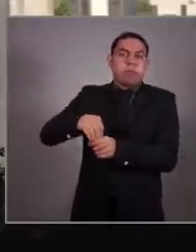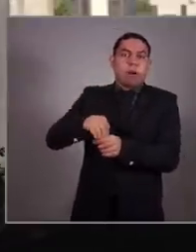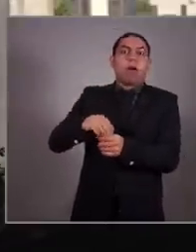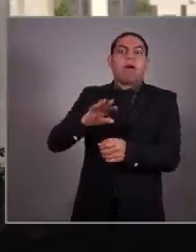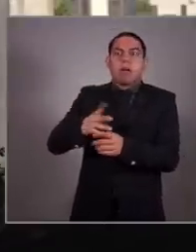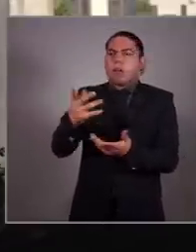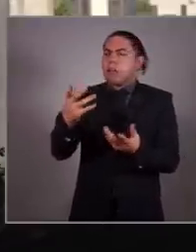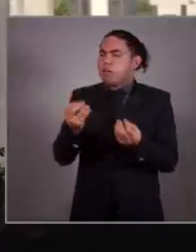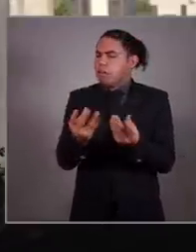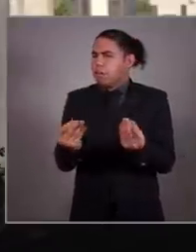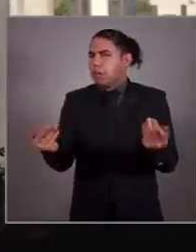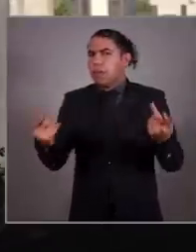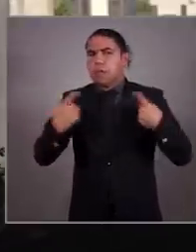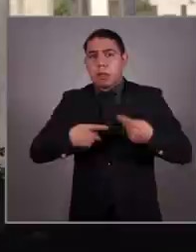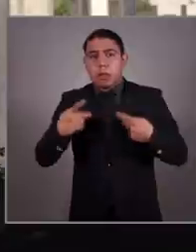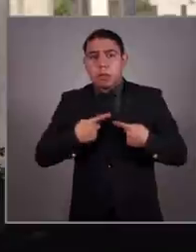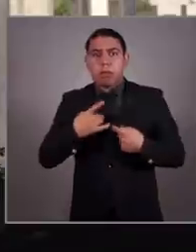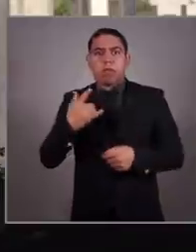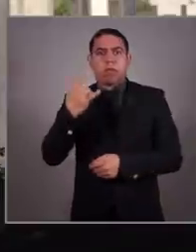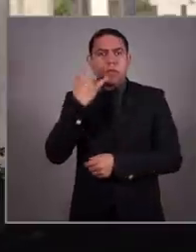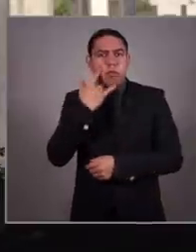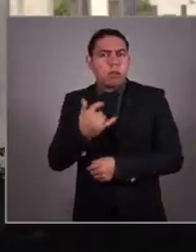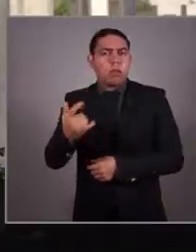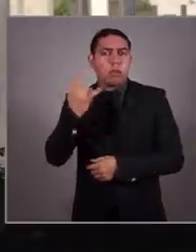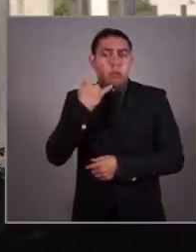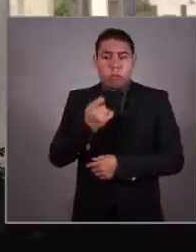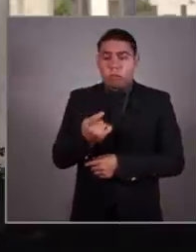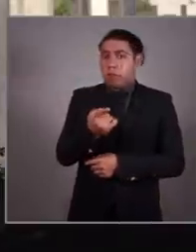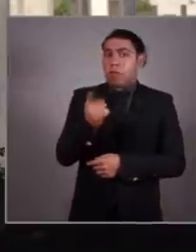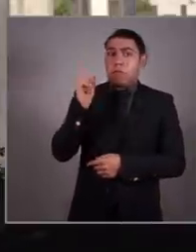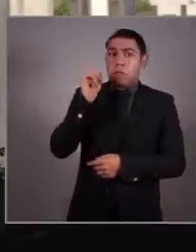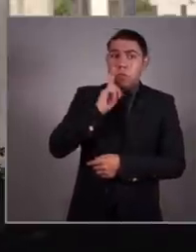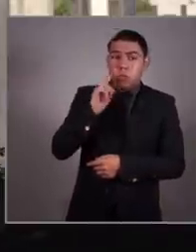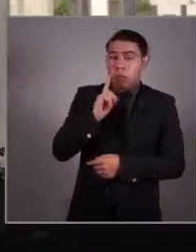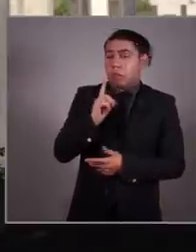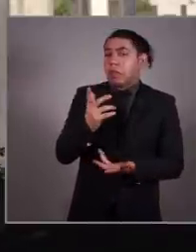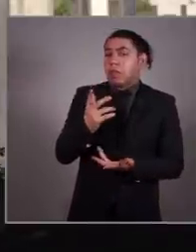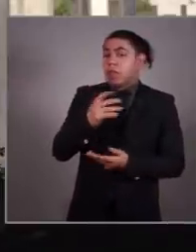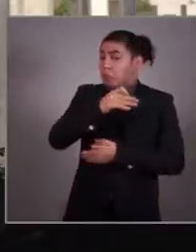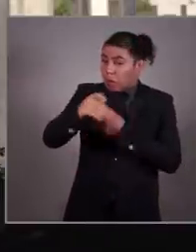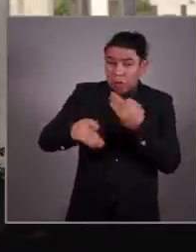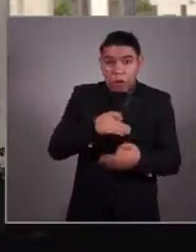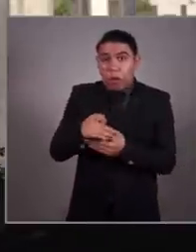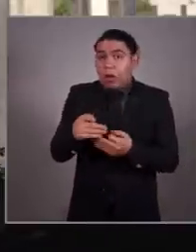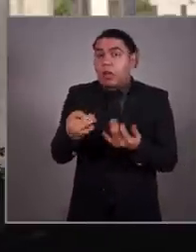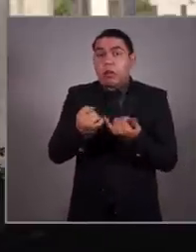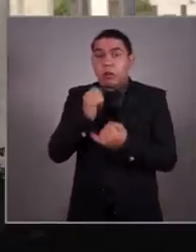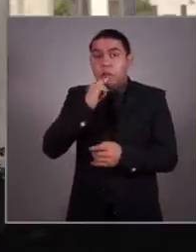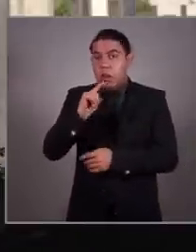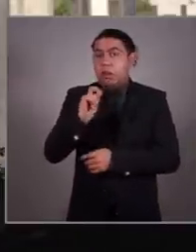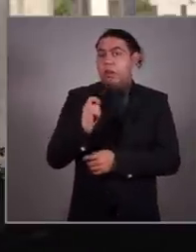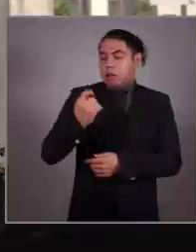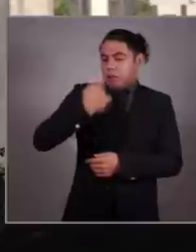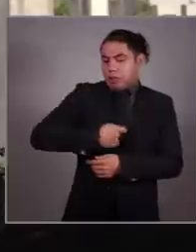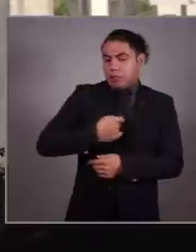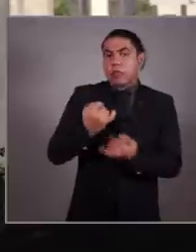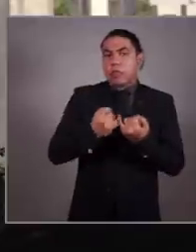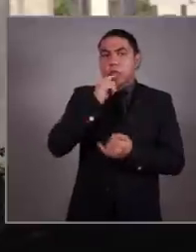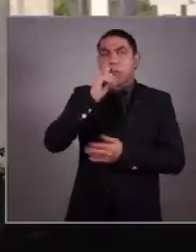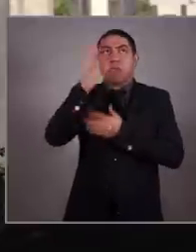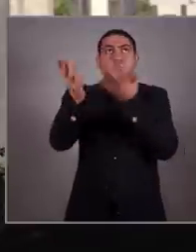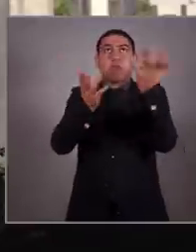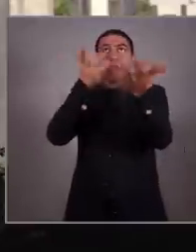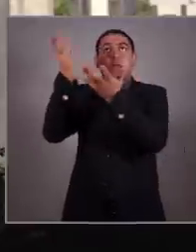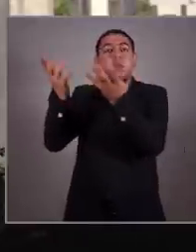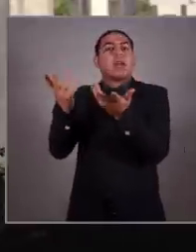que han seguido luchando con todo y con todas sus fuerzas por las causas que les dan identidad. Por el medio ambiente,